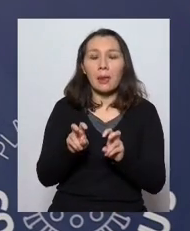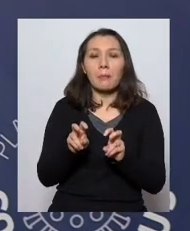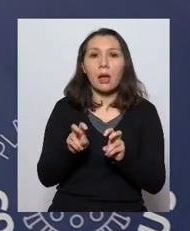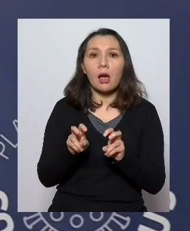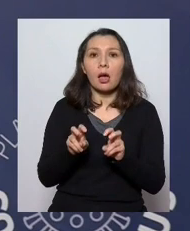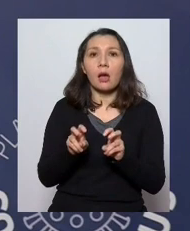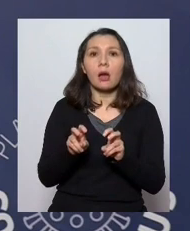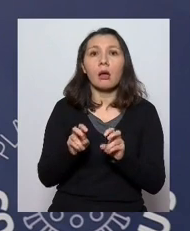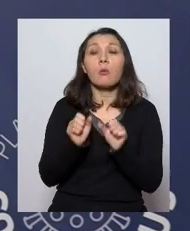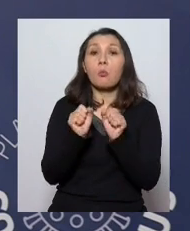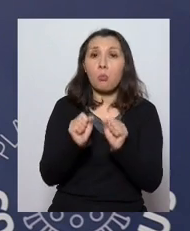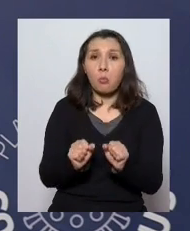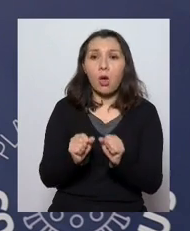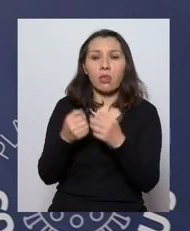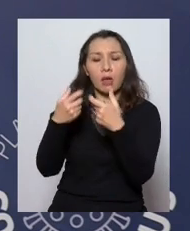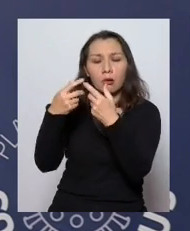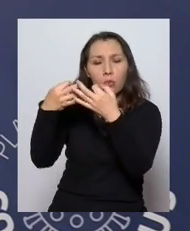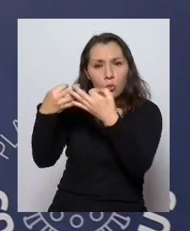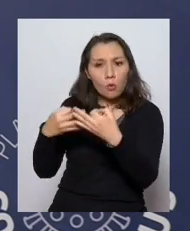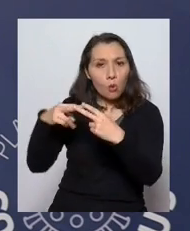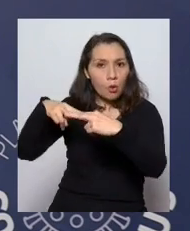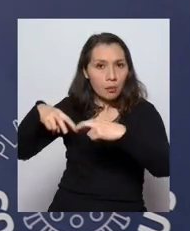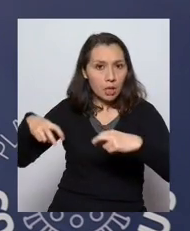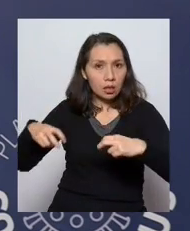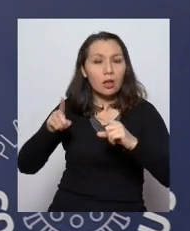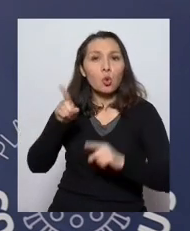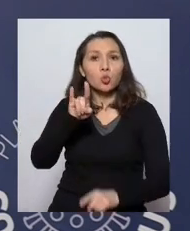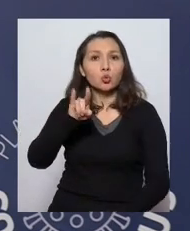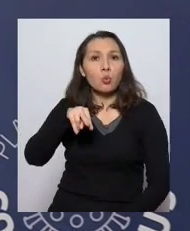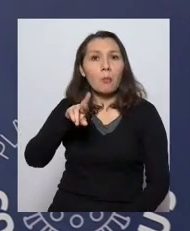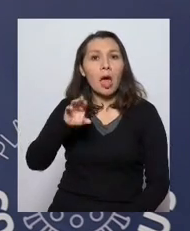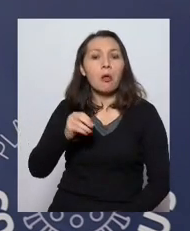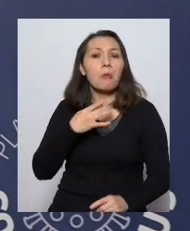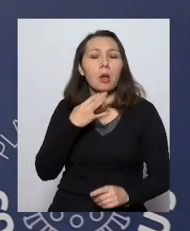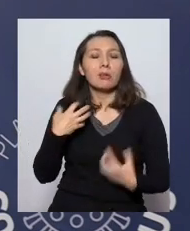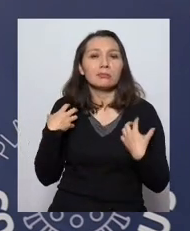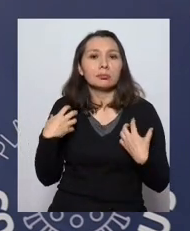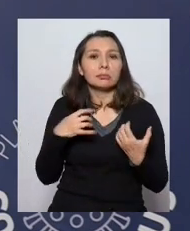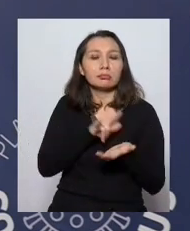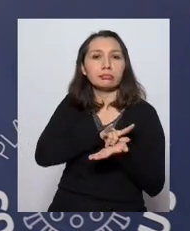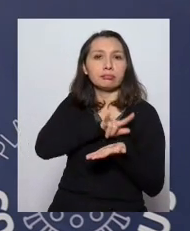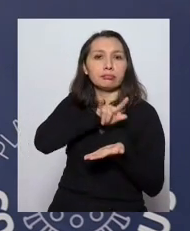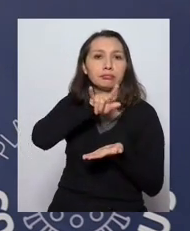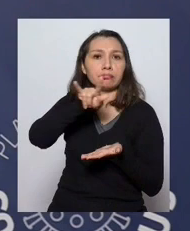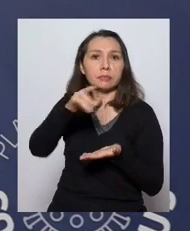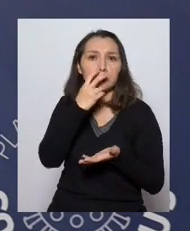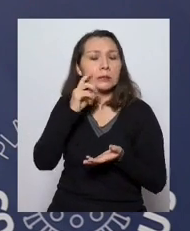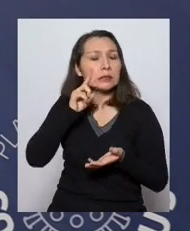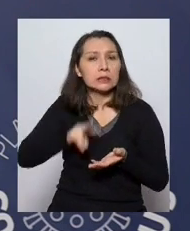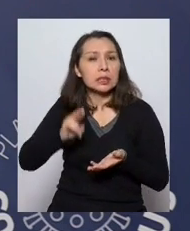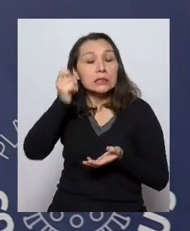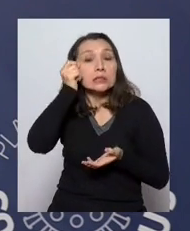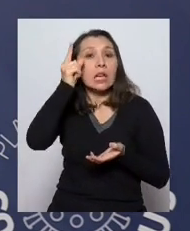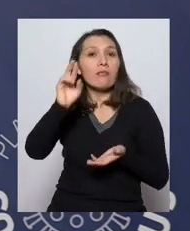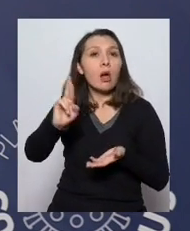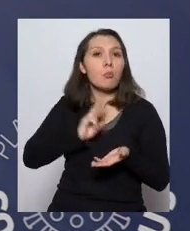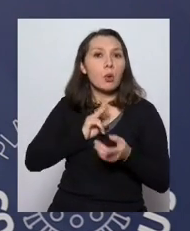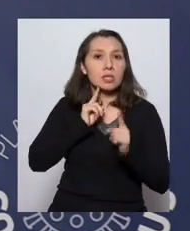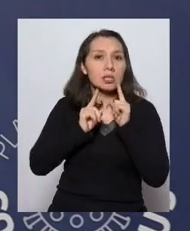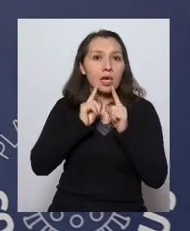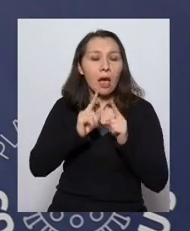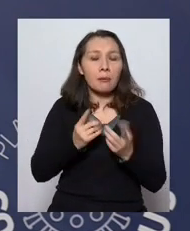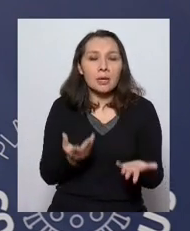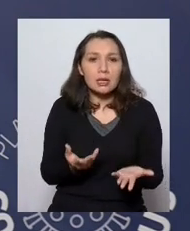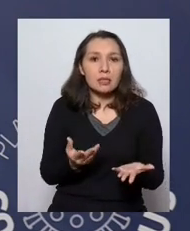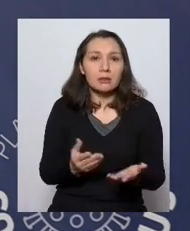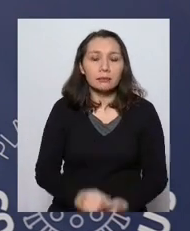posibles sumarios que él podría enfrentar por haberse trasladado hasta Puerto Montes y tener el resultado del test bueno